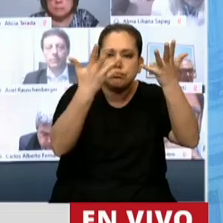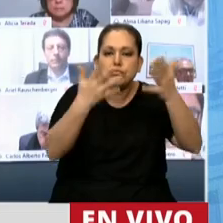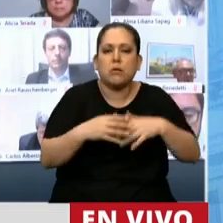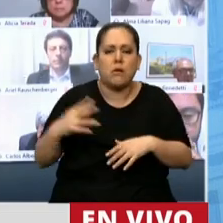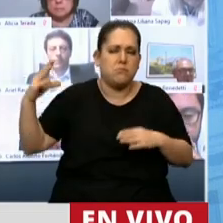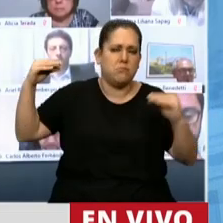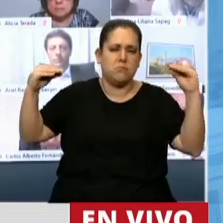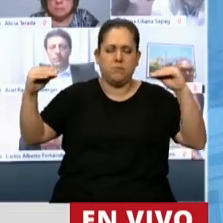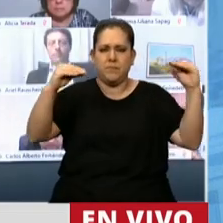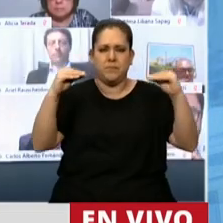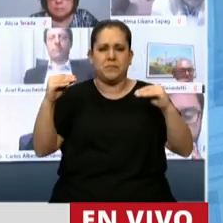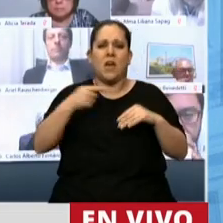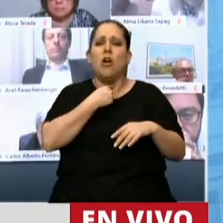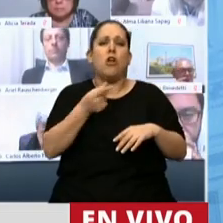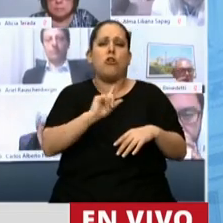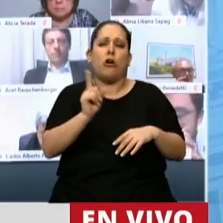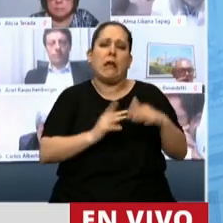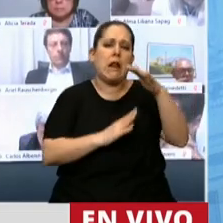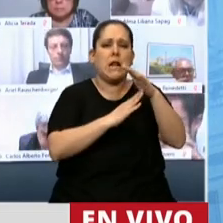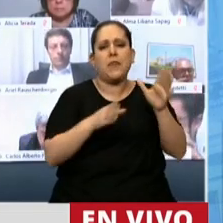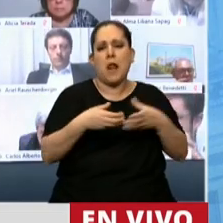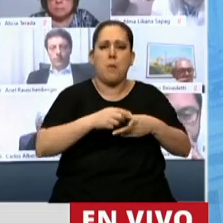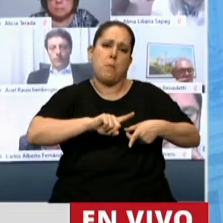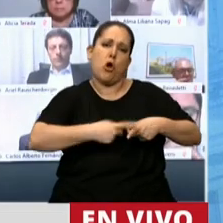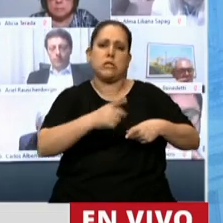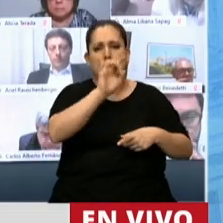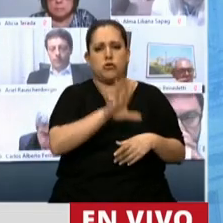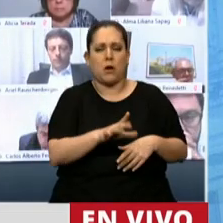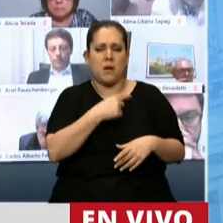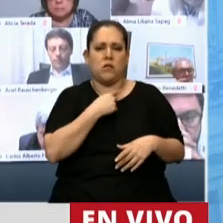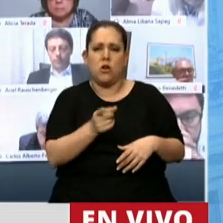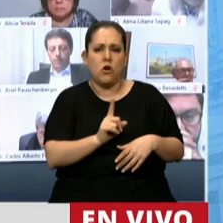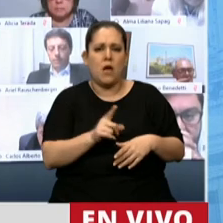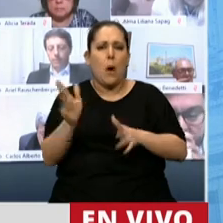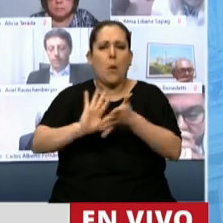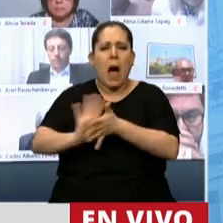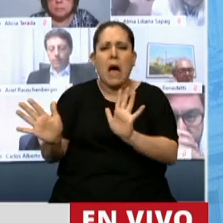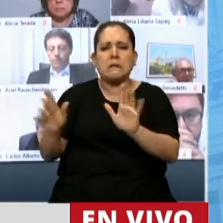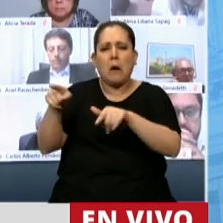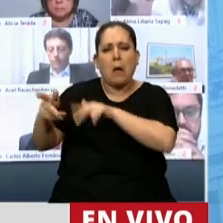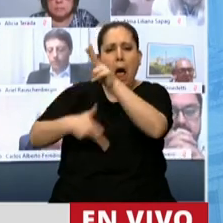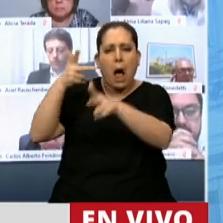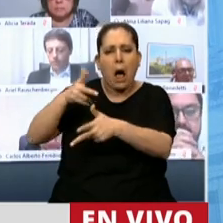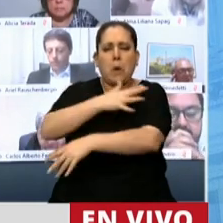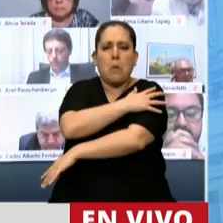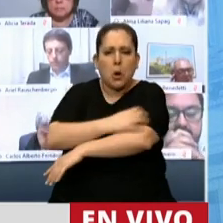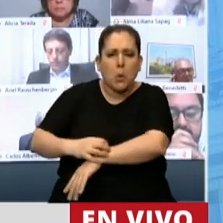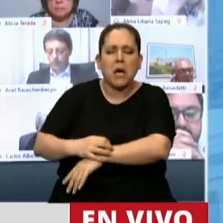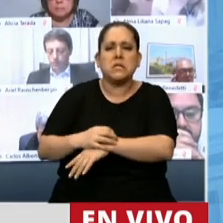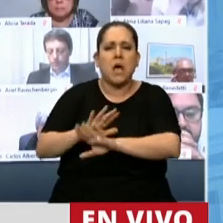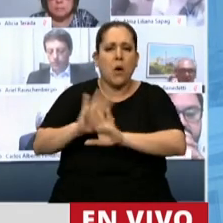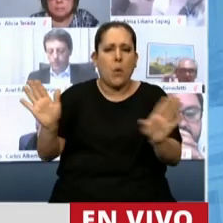un puntero político, señores. Dejen ya de hablar de pobreza y trabajar con